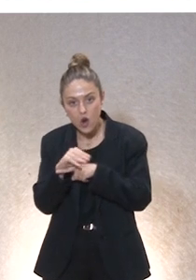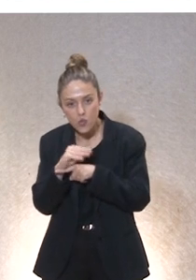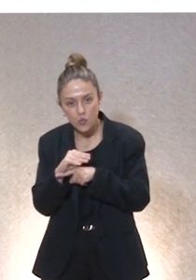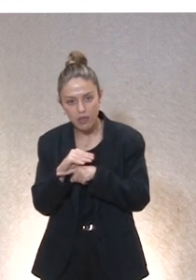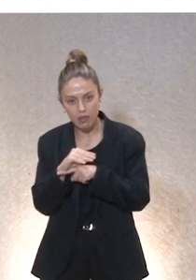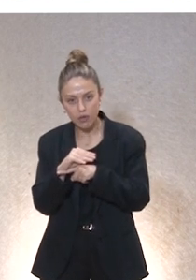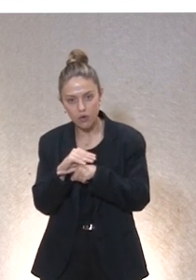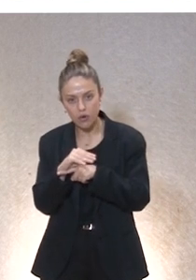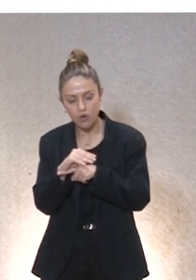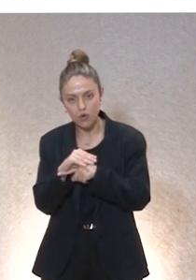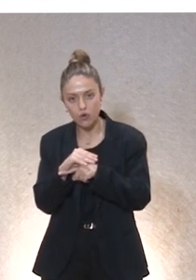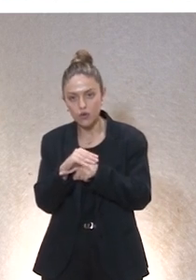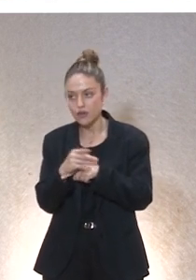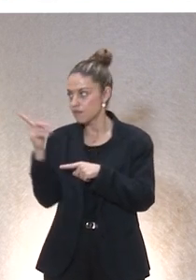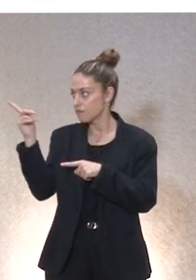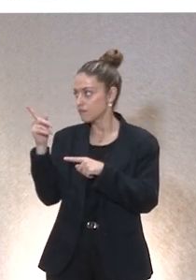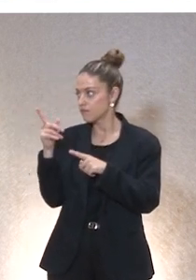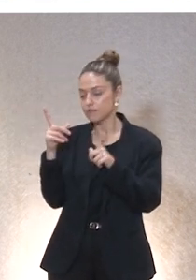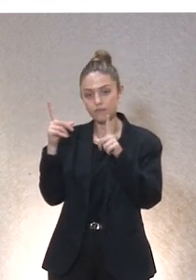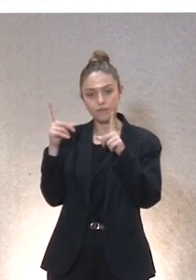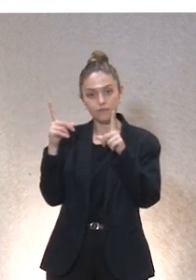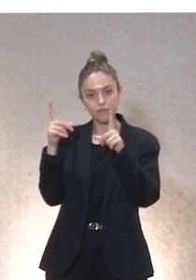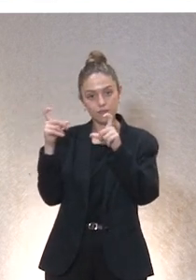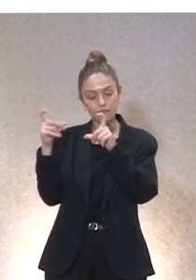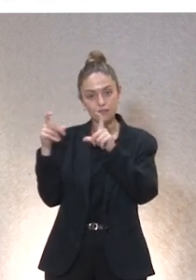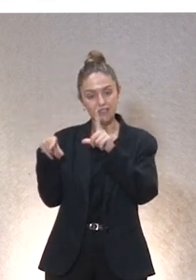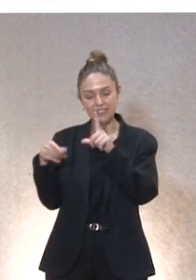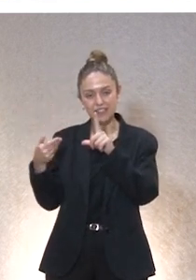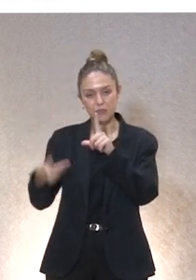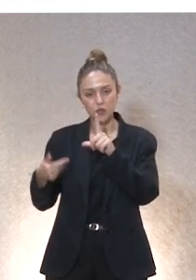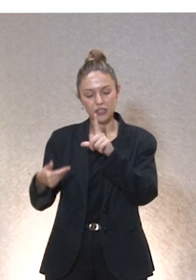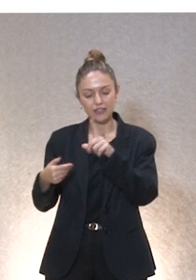era digital esta imagen es fundamental evitar